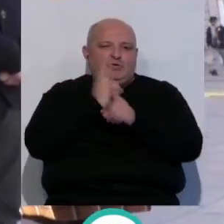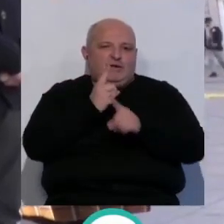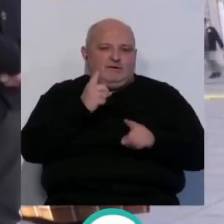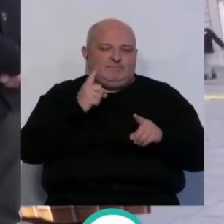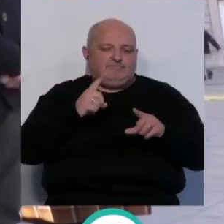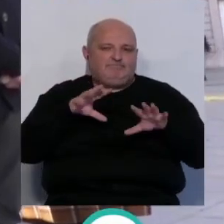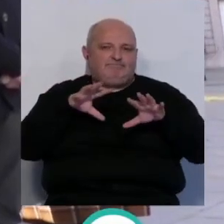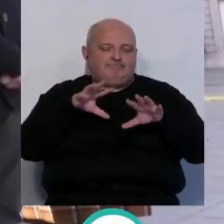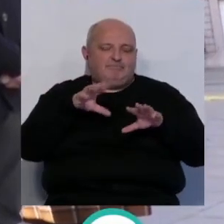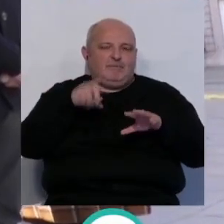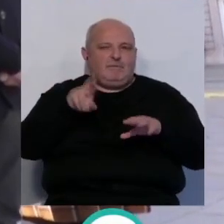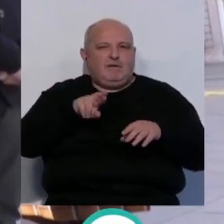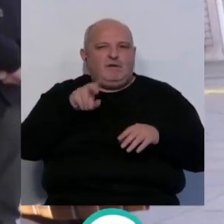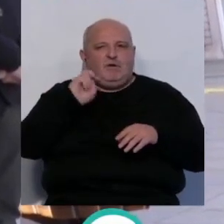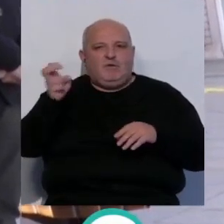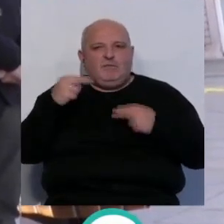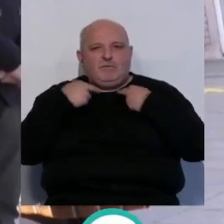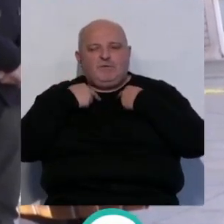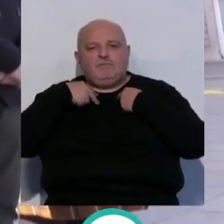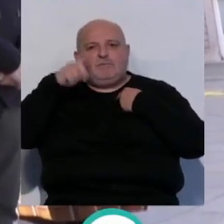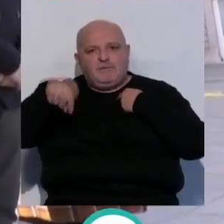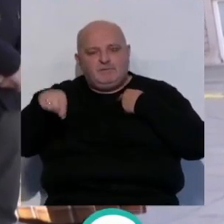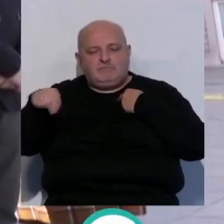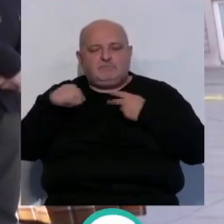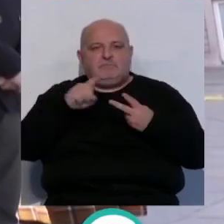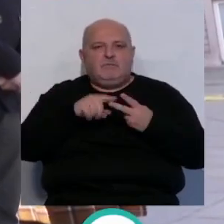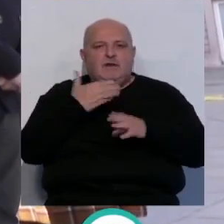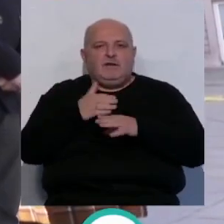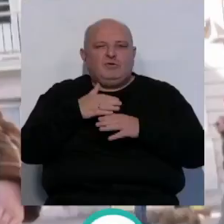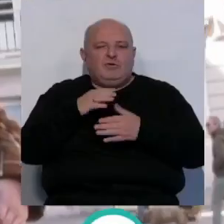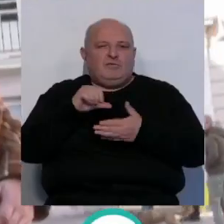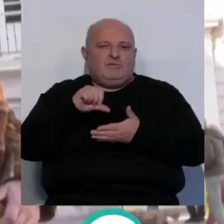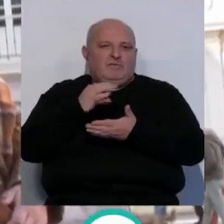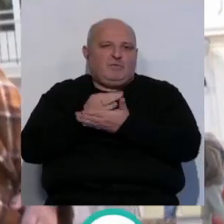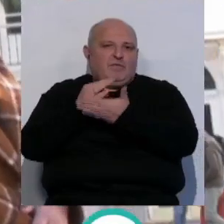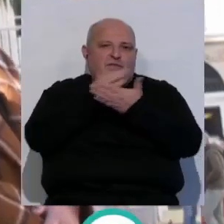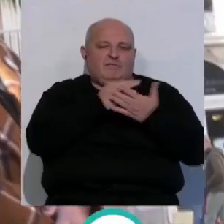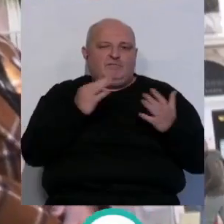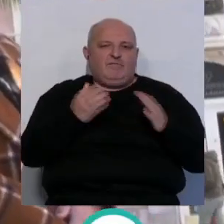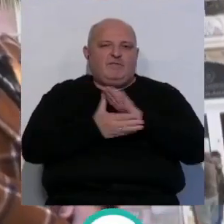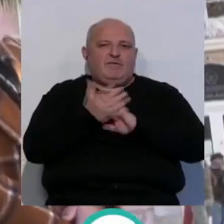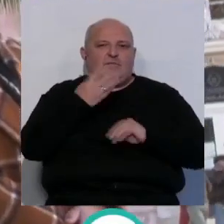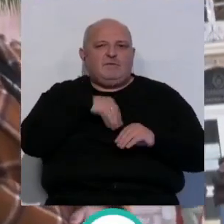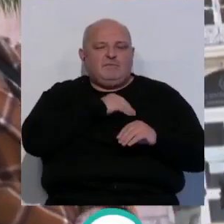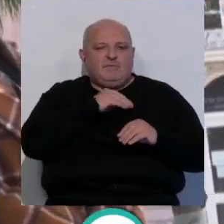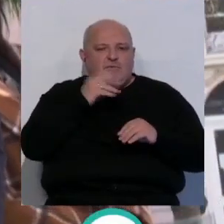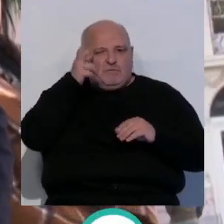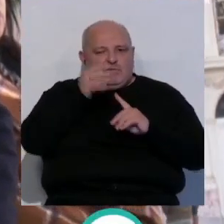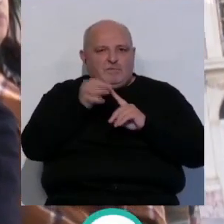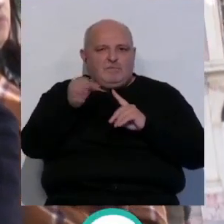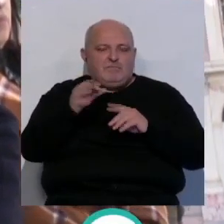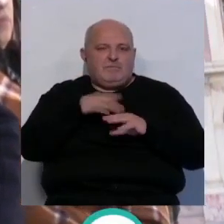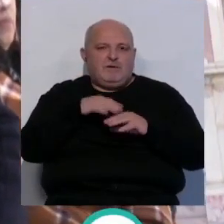Una imagen que se ha repetido también ante la diputación provincial, así como en el resto de ciudades y que ha convocado la Federación Española de Municipios y Provincias